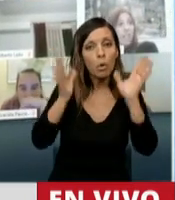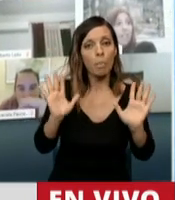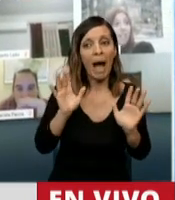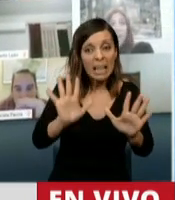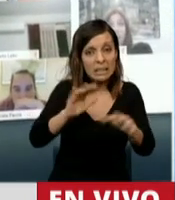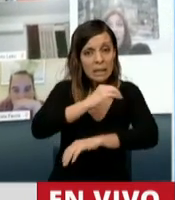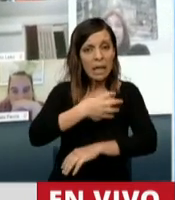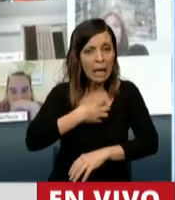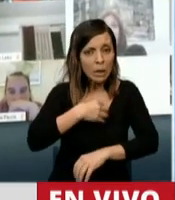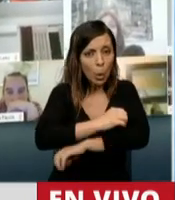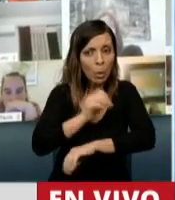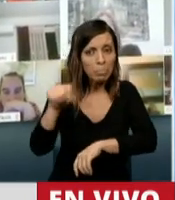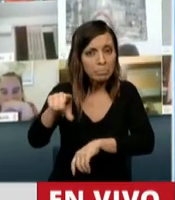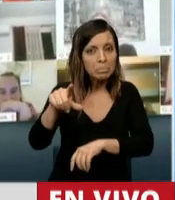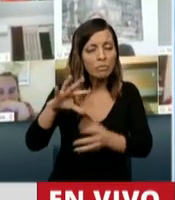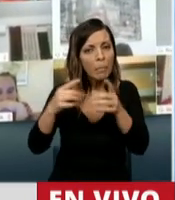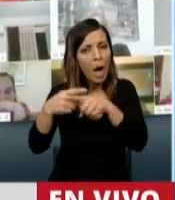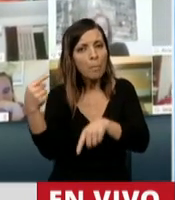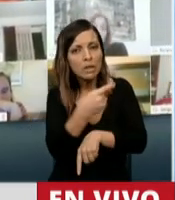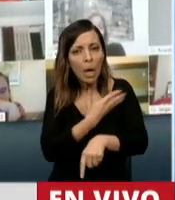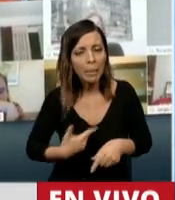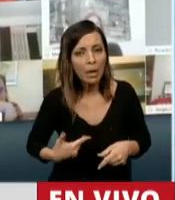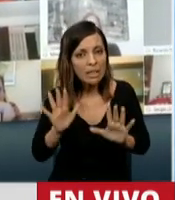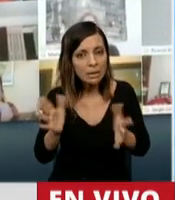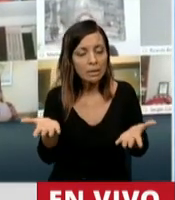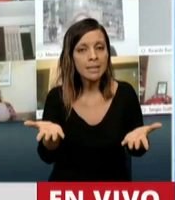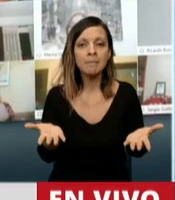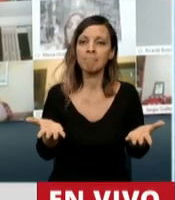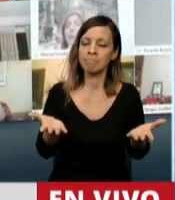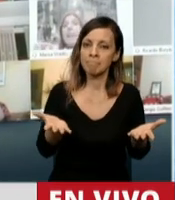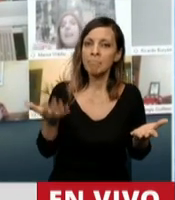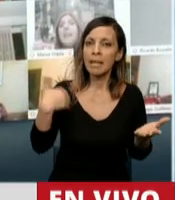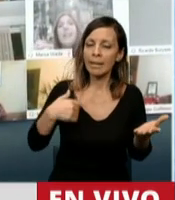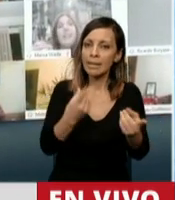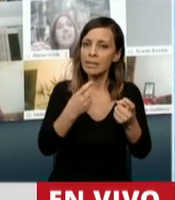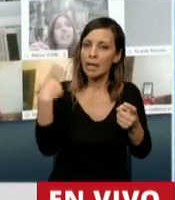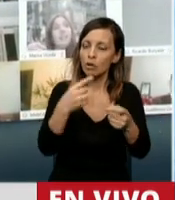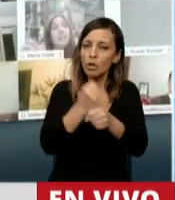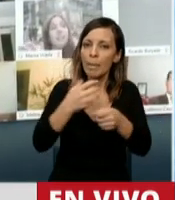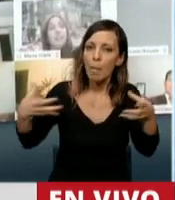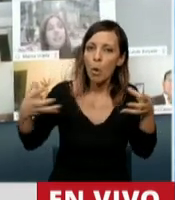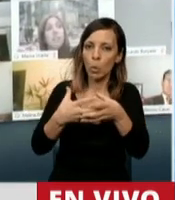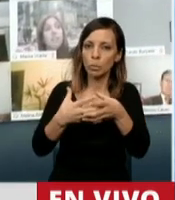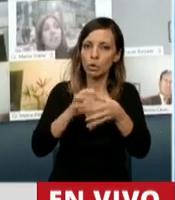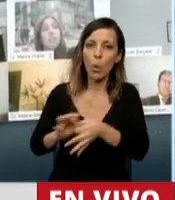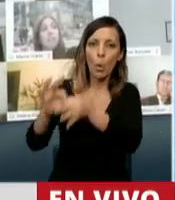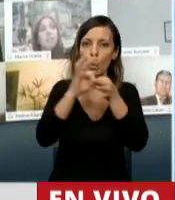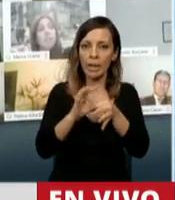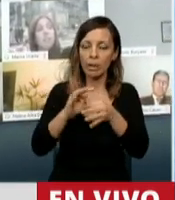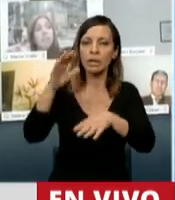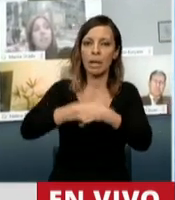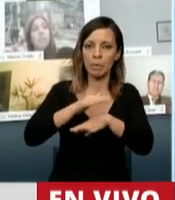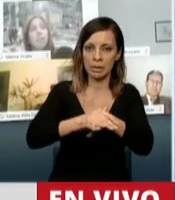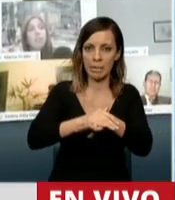esta sea la actitud de la oposición legislativa en la Argentina. La Argentina necesita que trabajemos juntos, en unidad y con responsabilidad. En otros